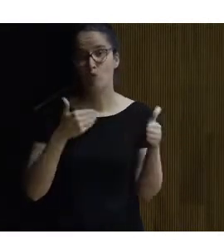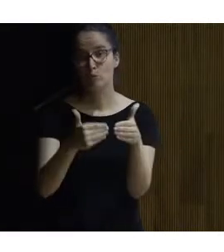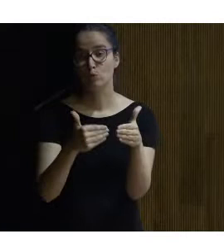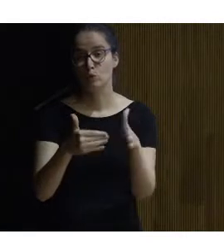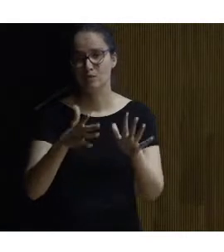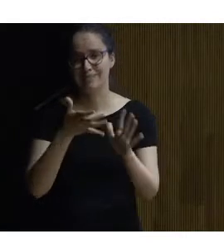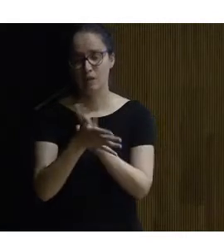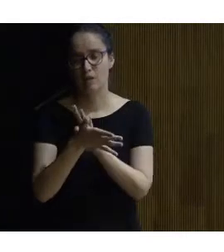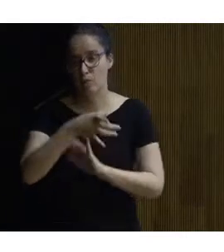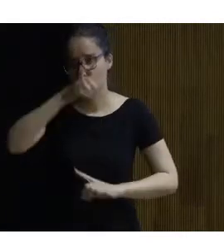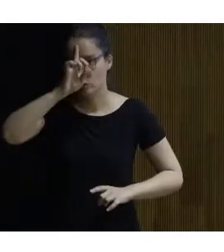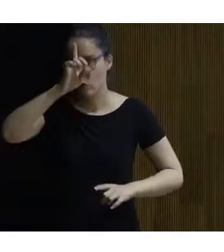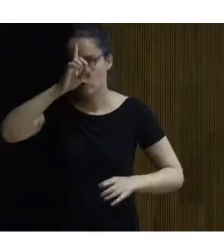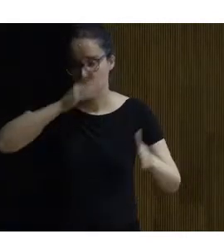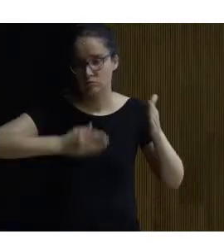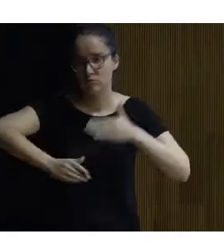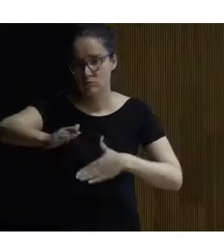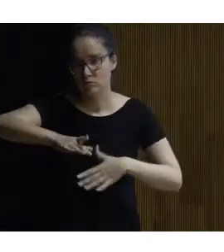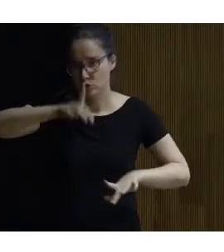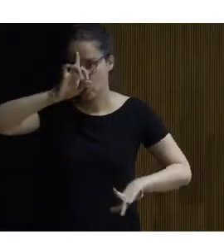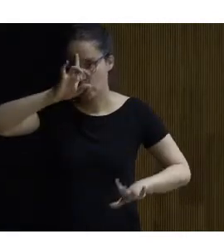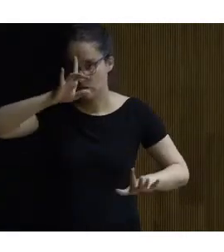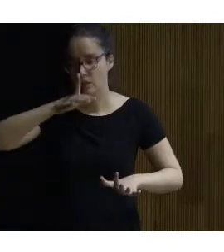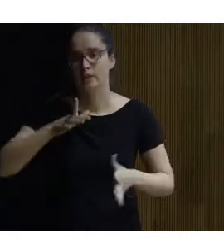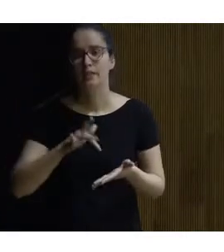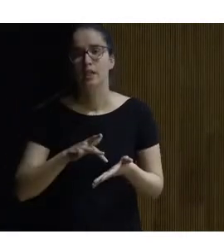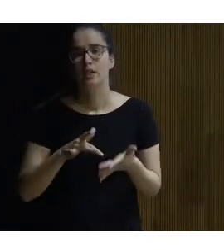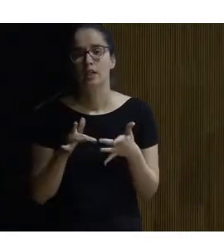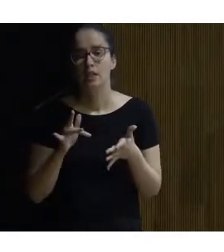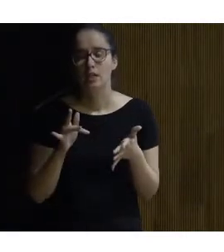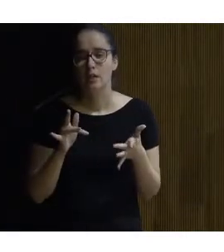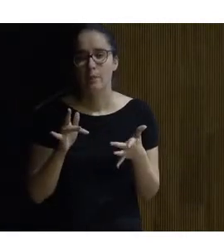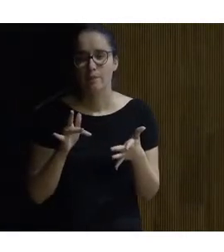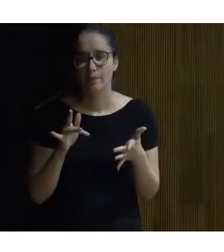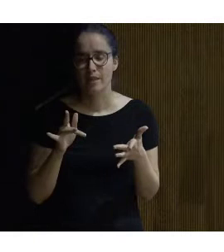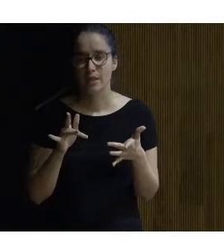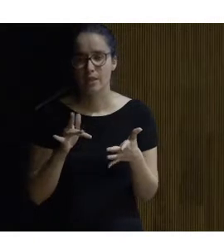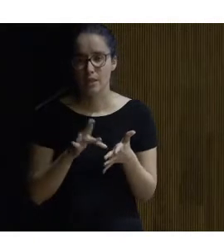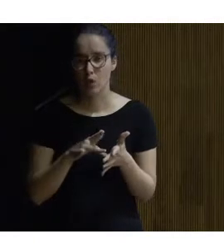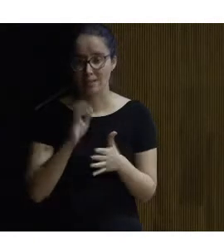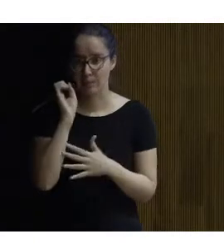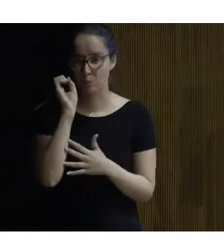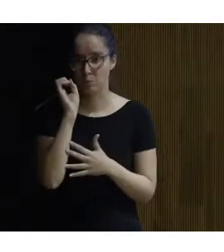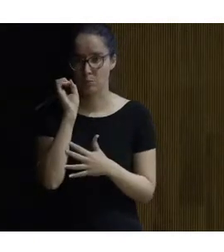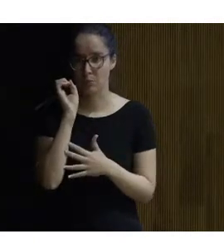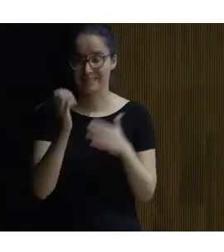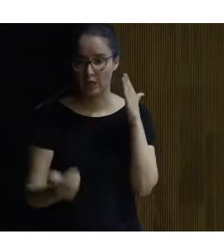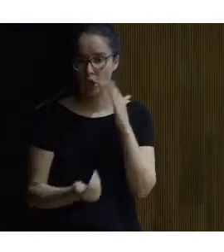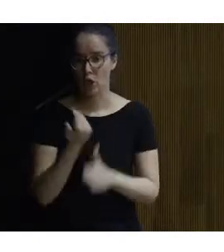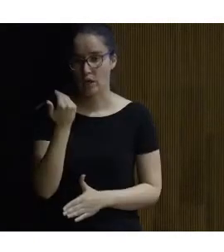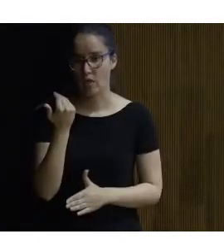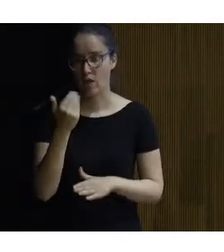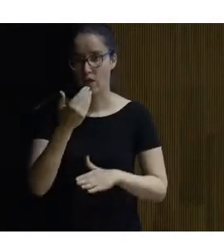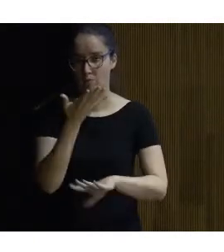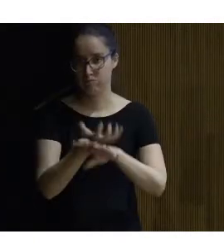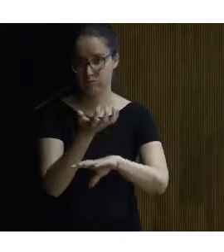próximo quiero decir que no sé cuánto tecnológica vamos nos tendremos dispondremos de ello esta esta exponencia esta jornada ha sido